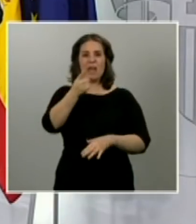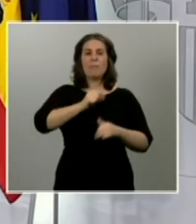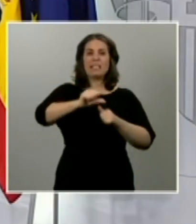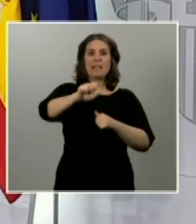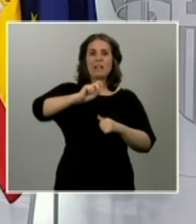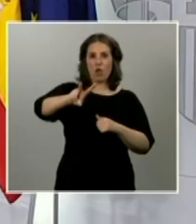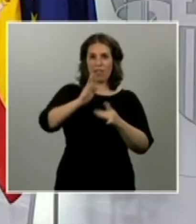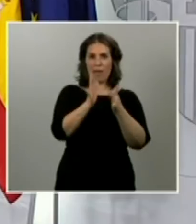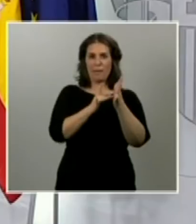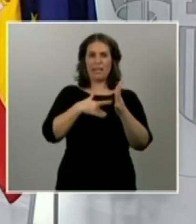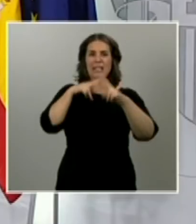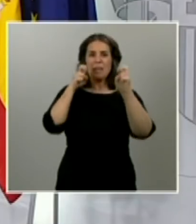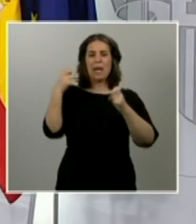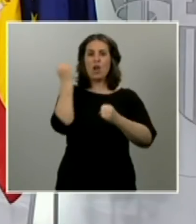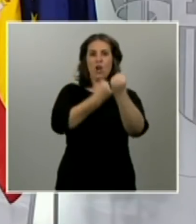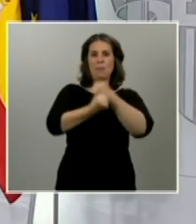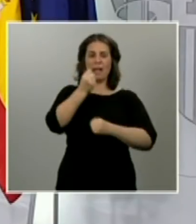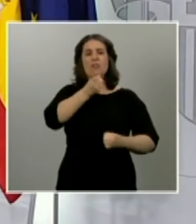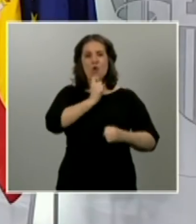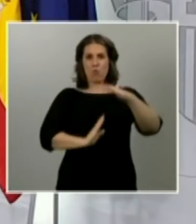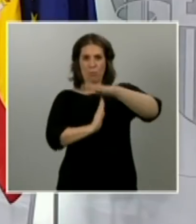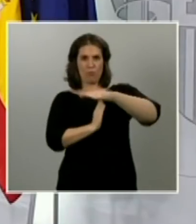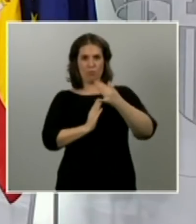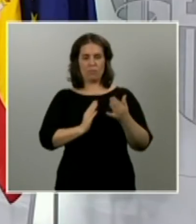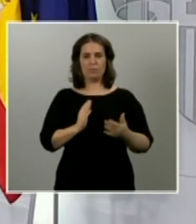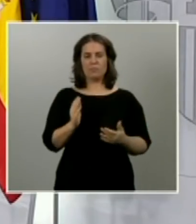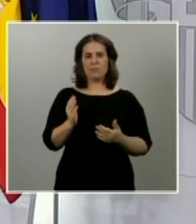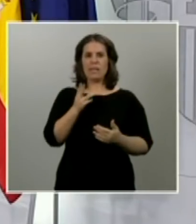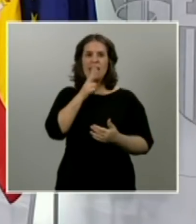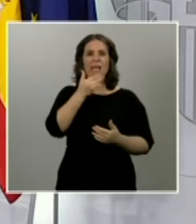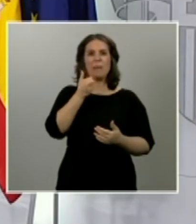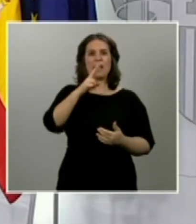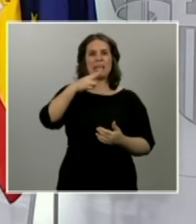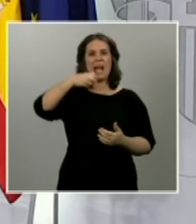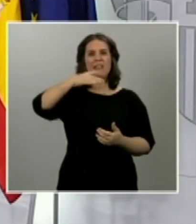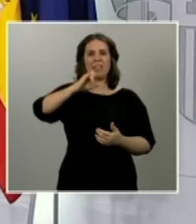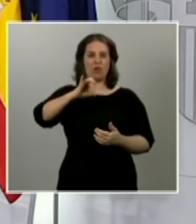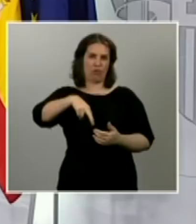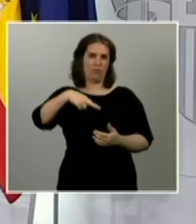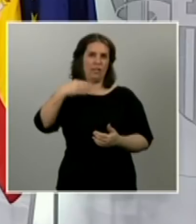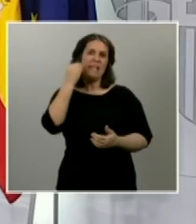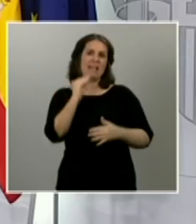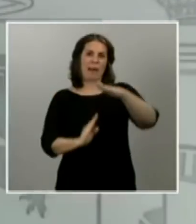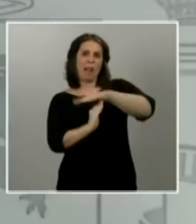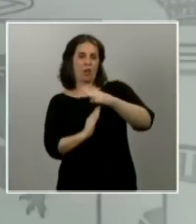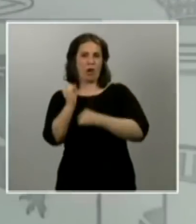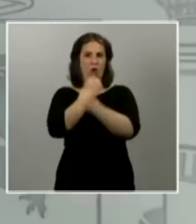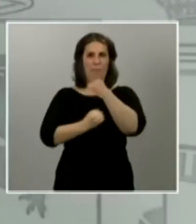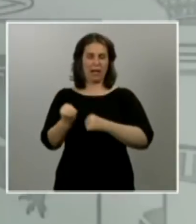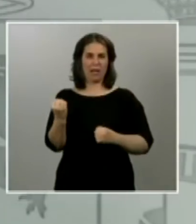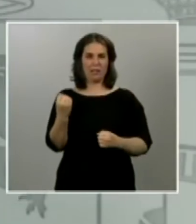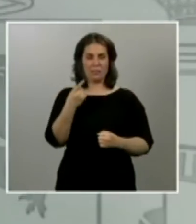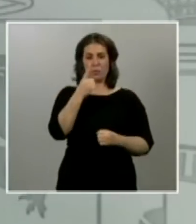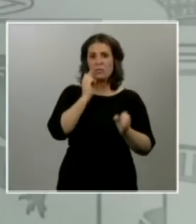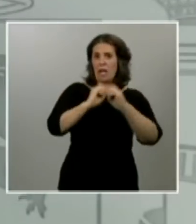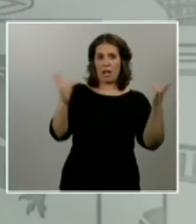económica un término que se ha asentado le preguntaba también eso es claro no lo habrá cuando termine cuando